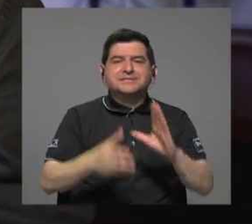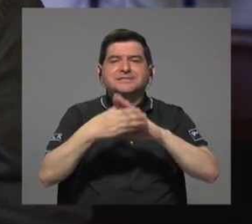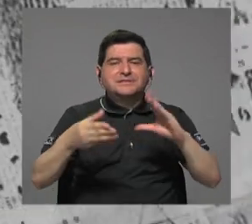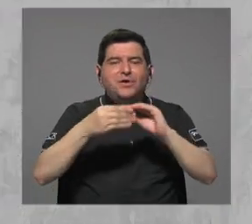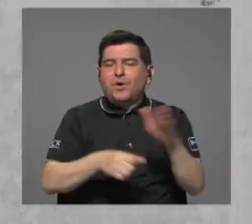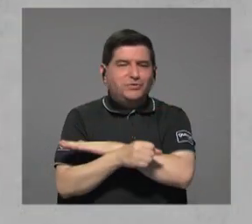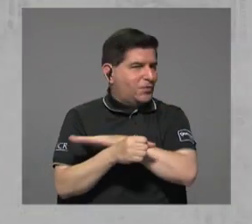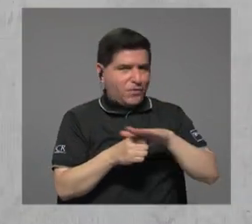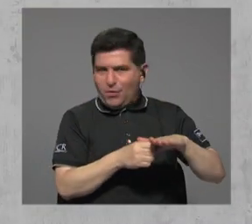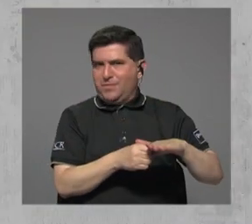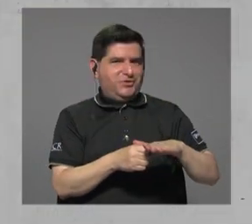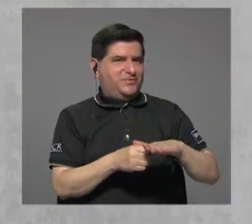incompleto.